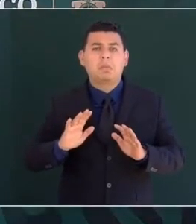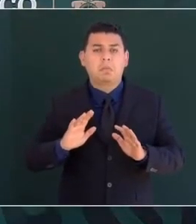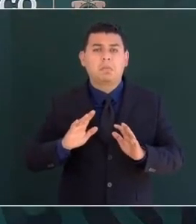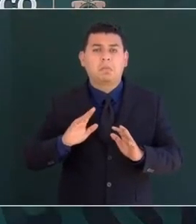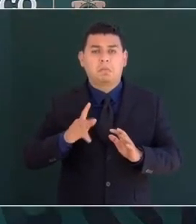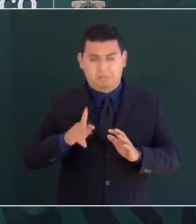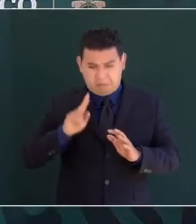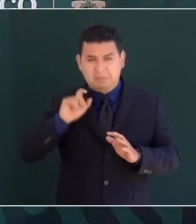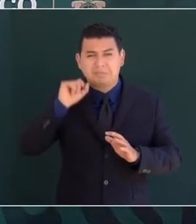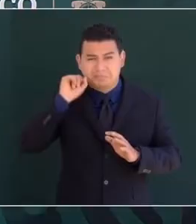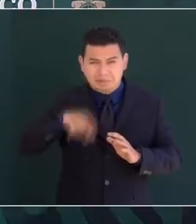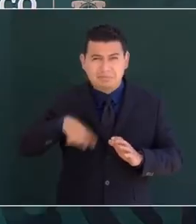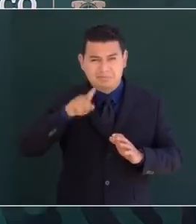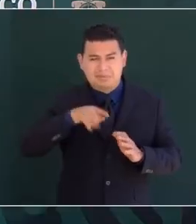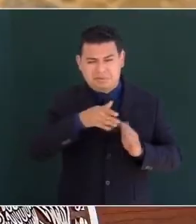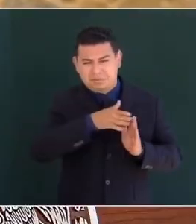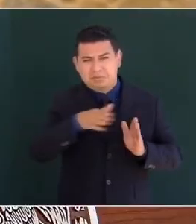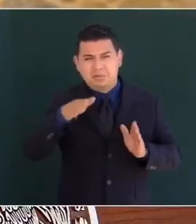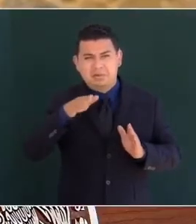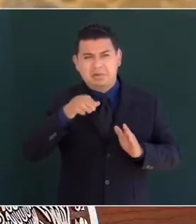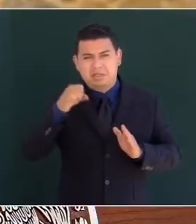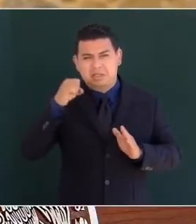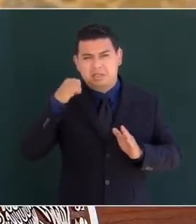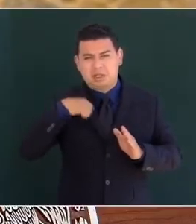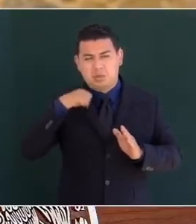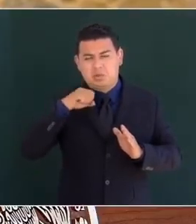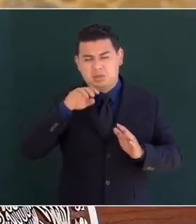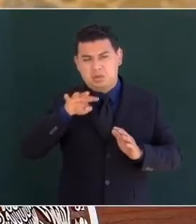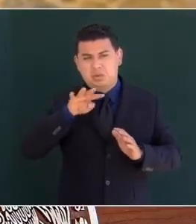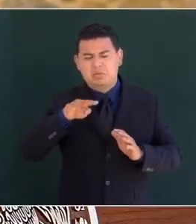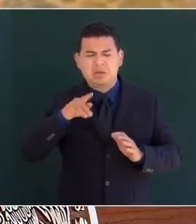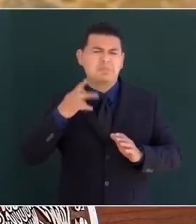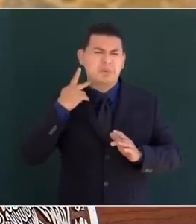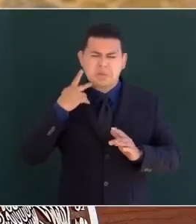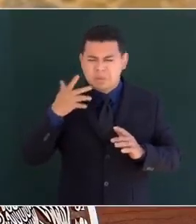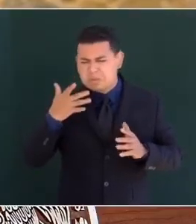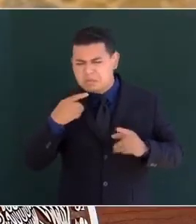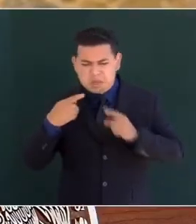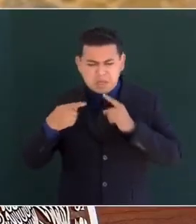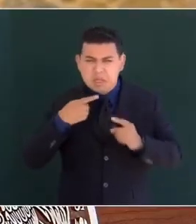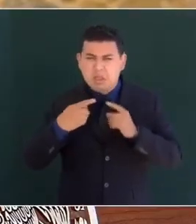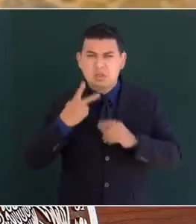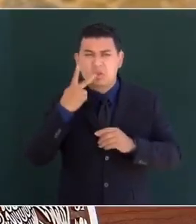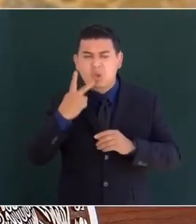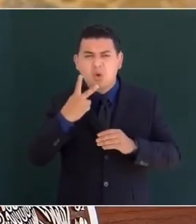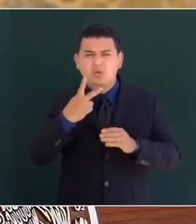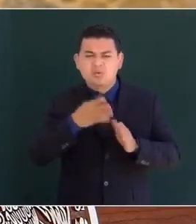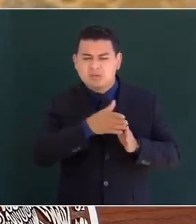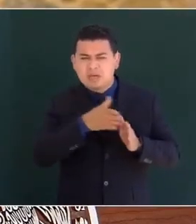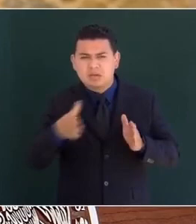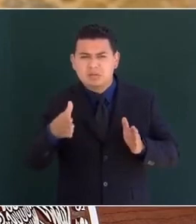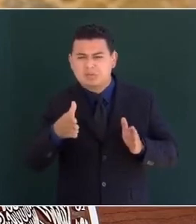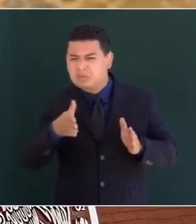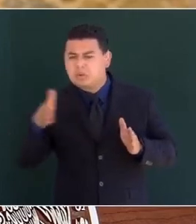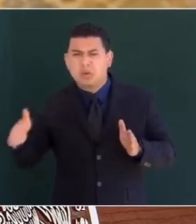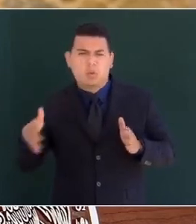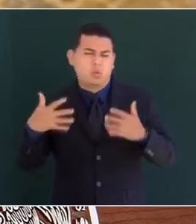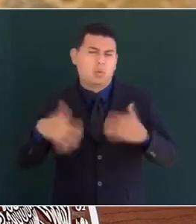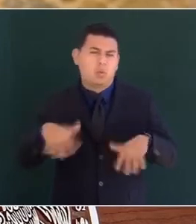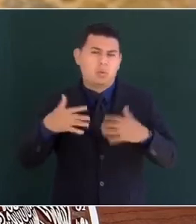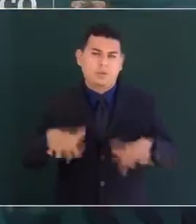XIX en el terreno político hubo cuando menos dos momentos estelares